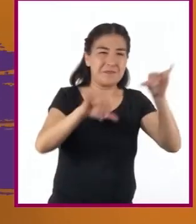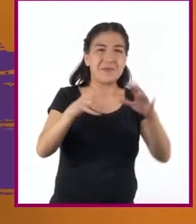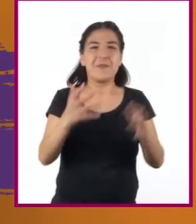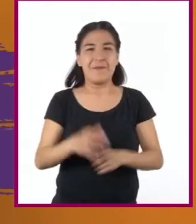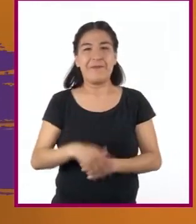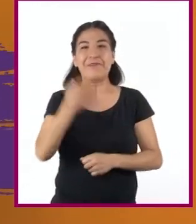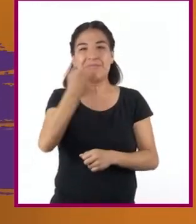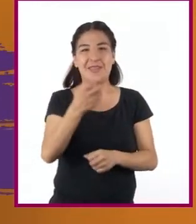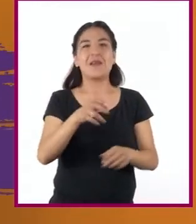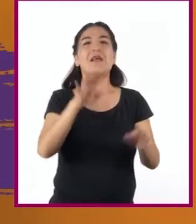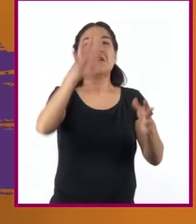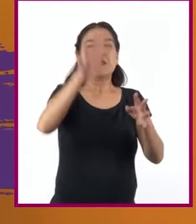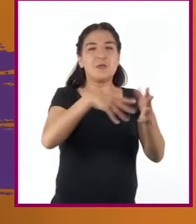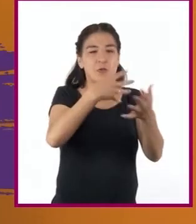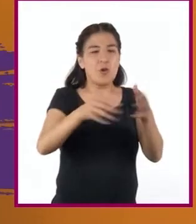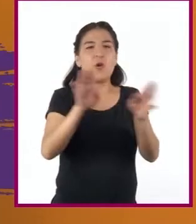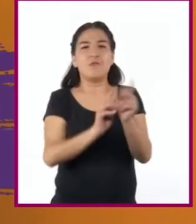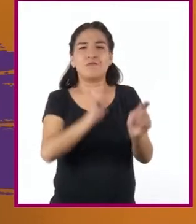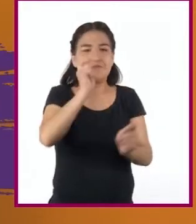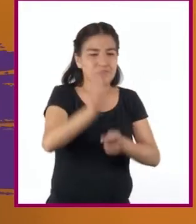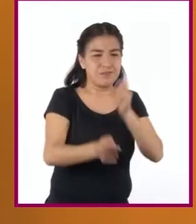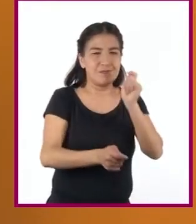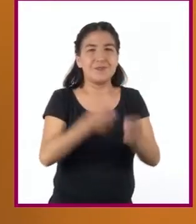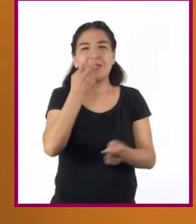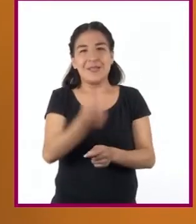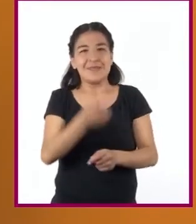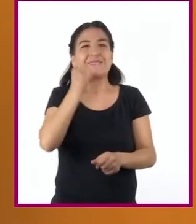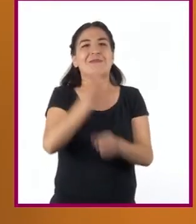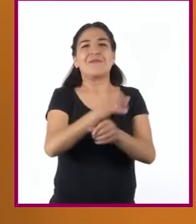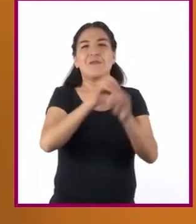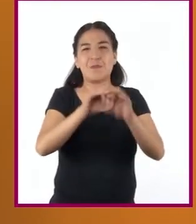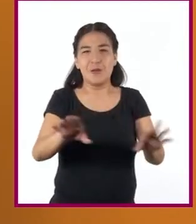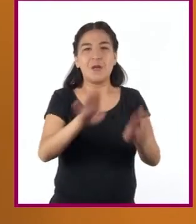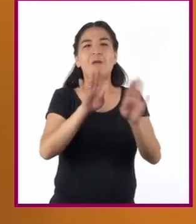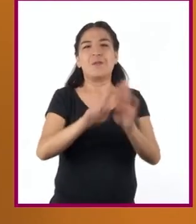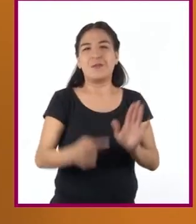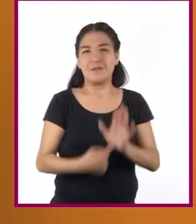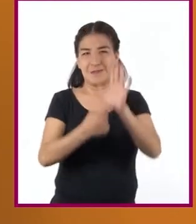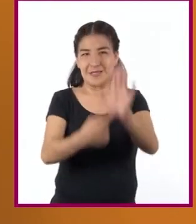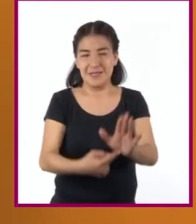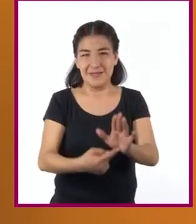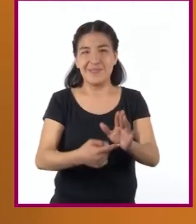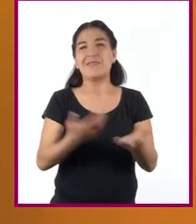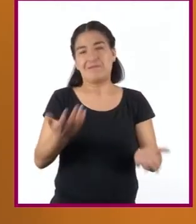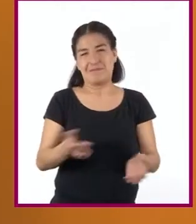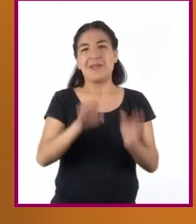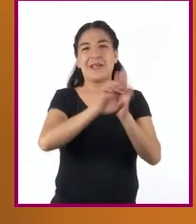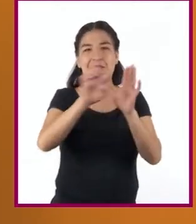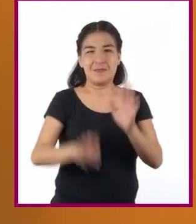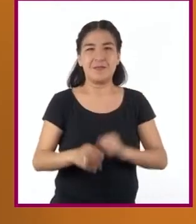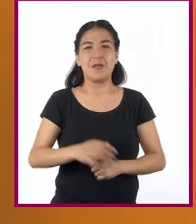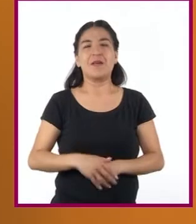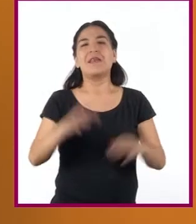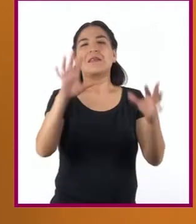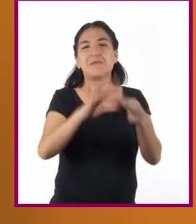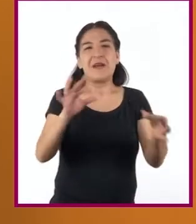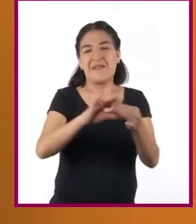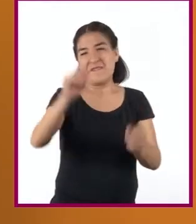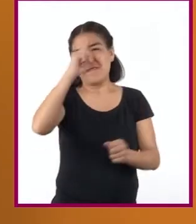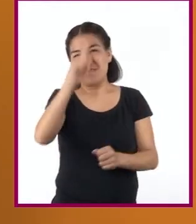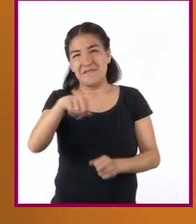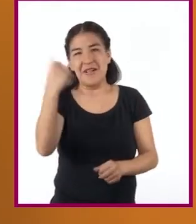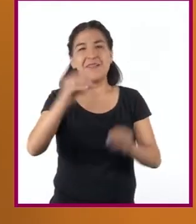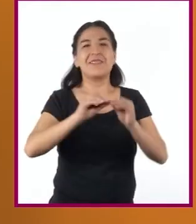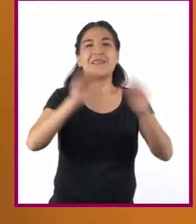los gráficos y la interpretación que se hará de la información que se expone en ellos, es decir, una explicación sencilla